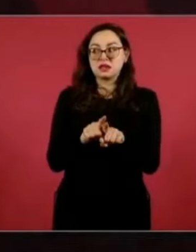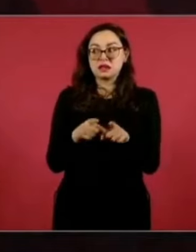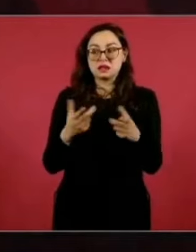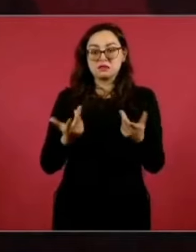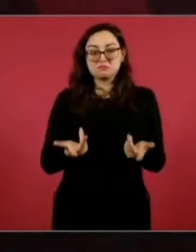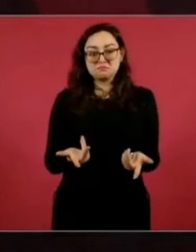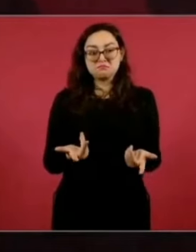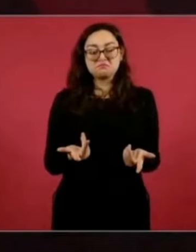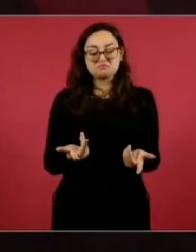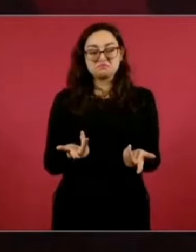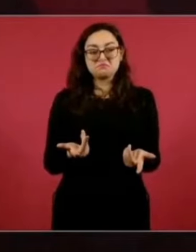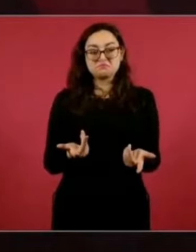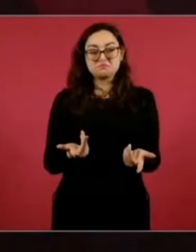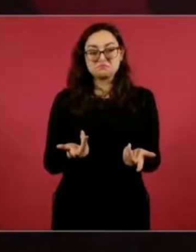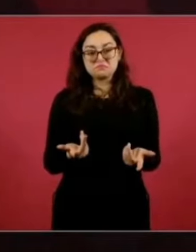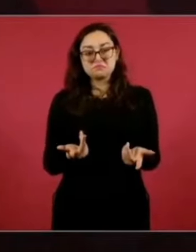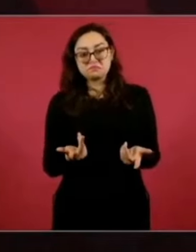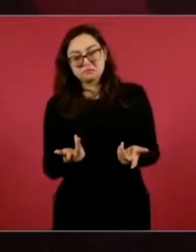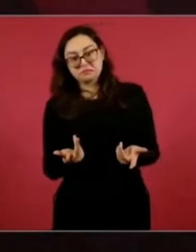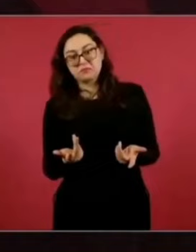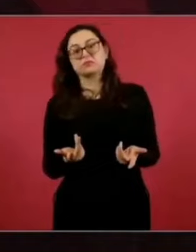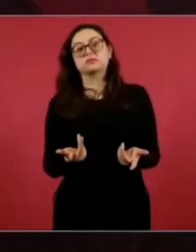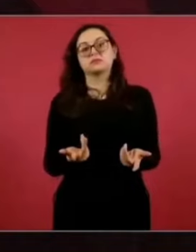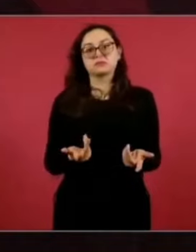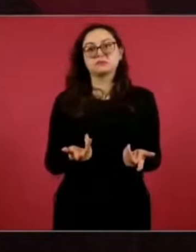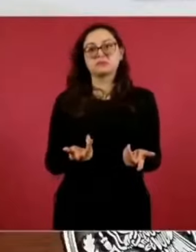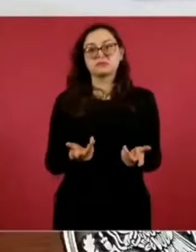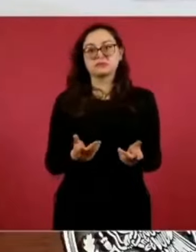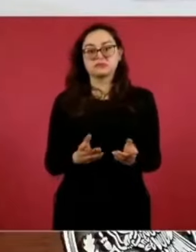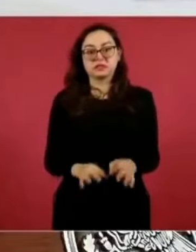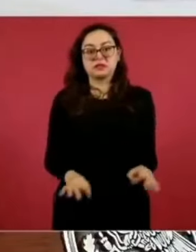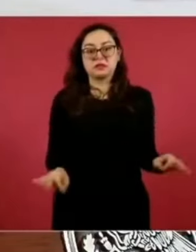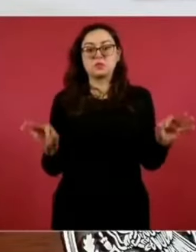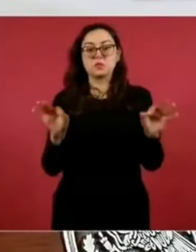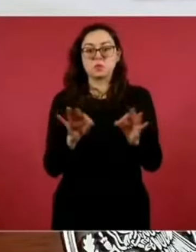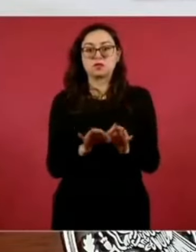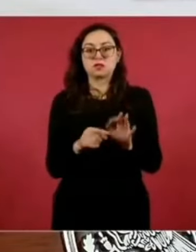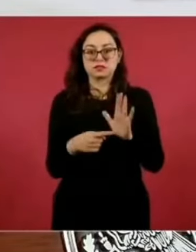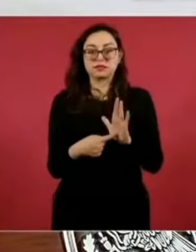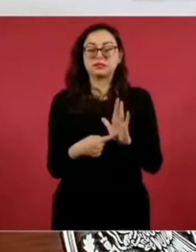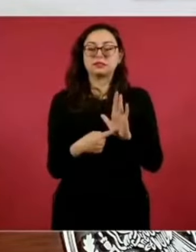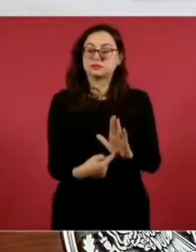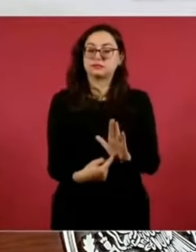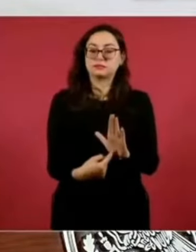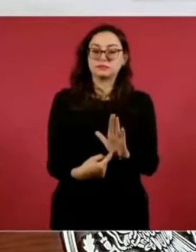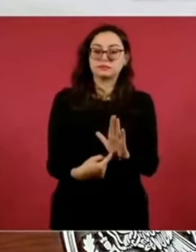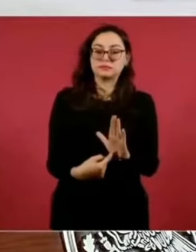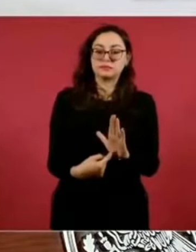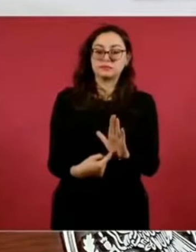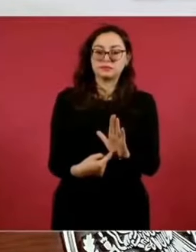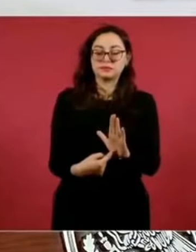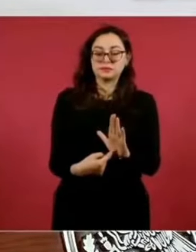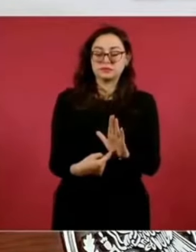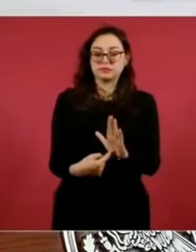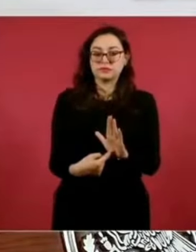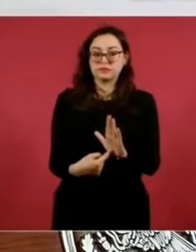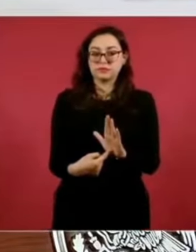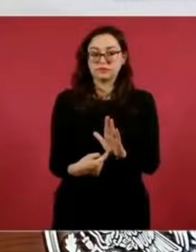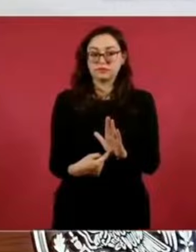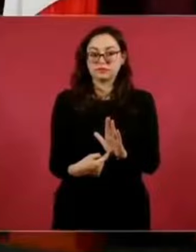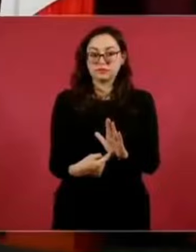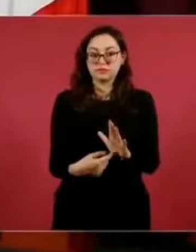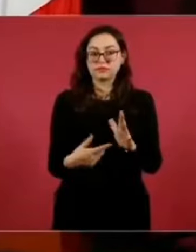debe de subrayarse, que es un distintivo que todas las